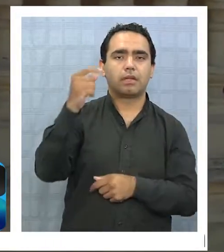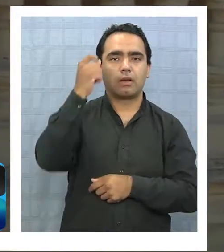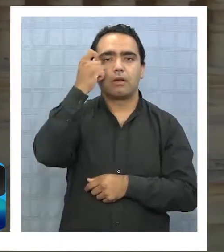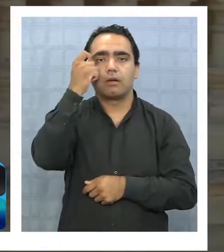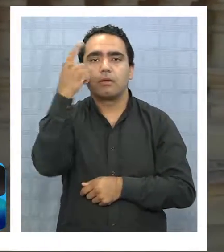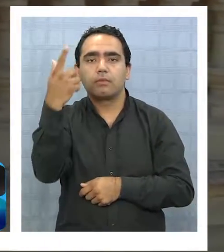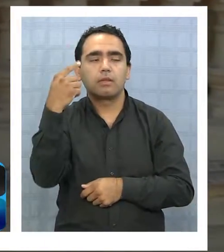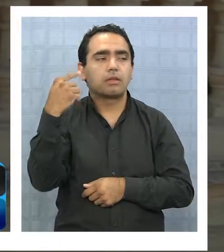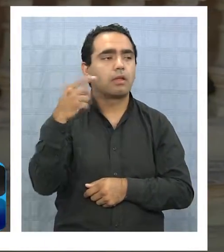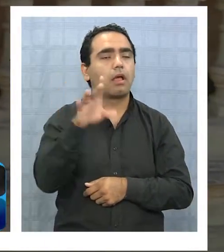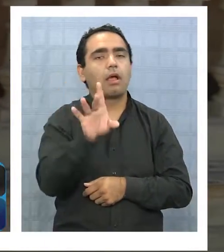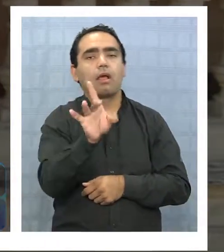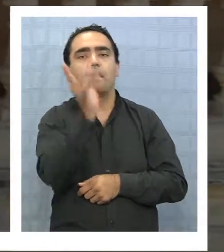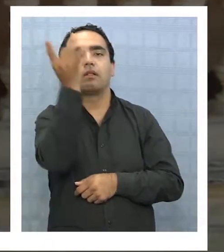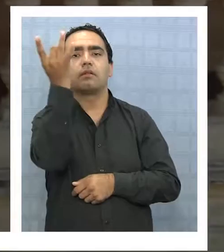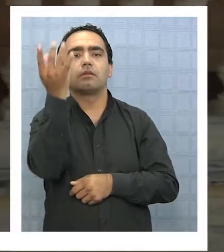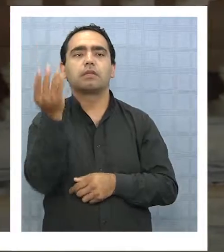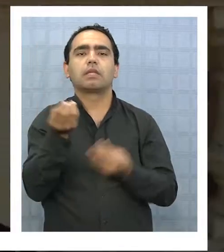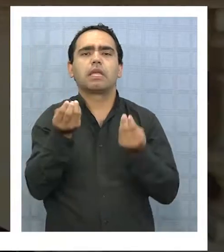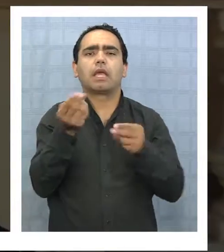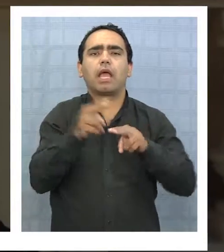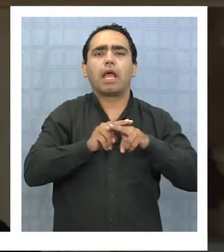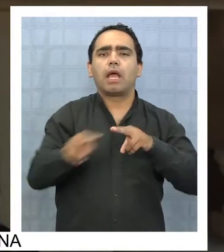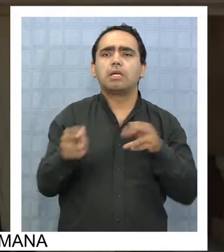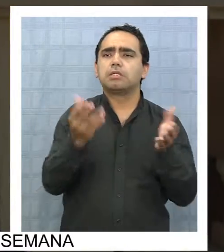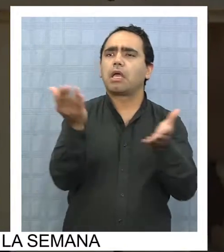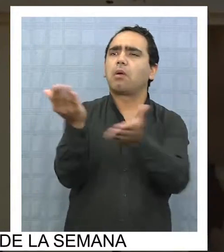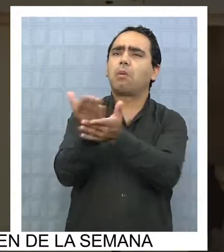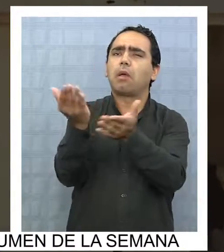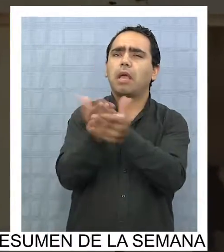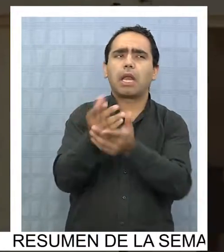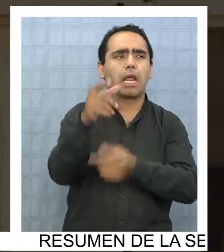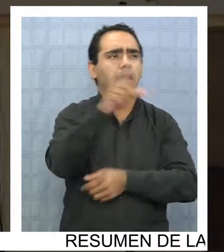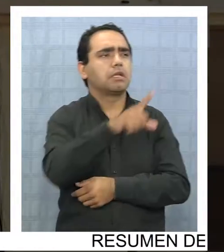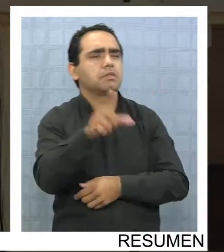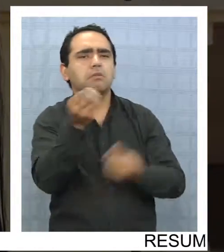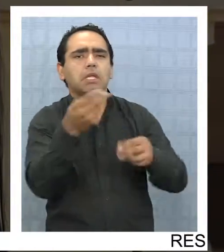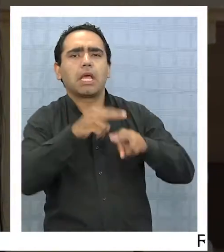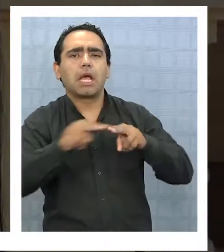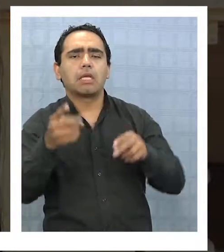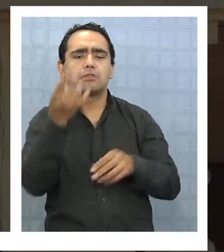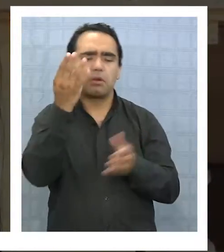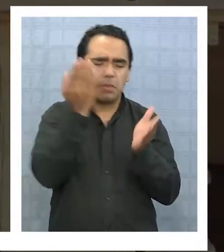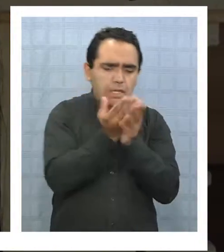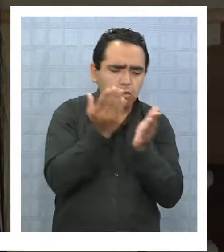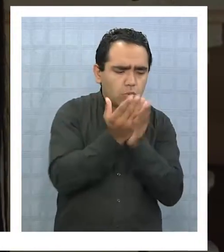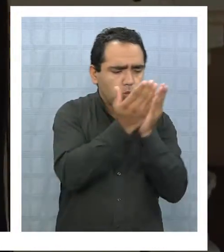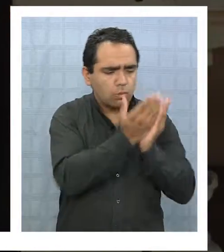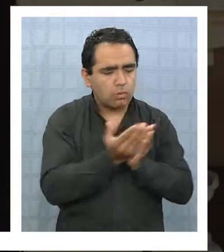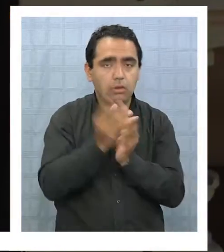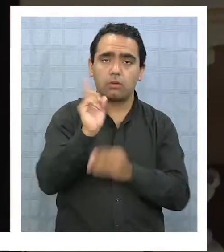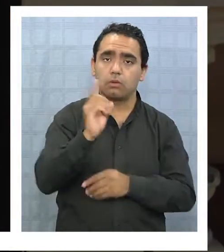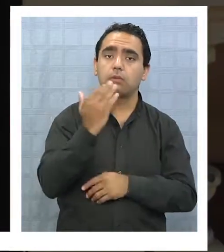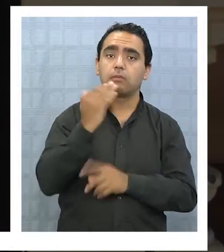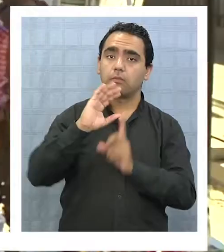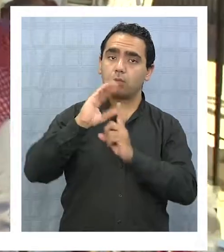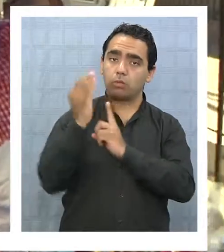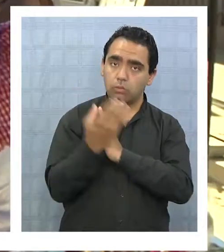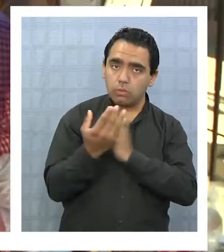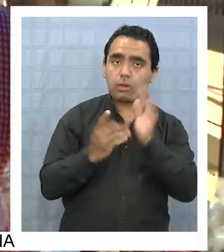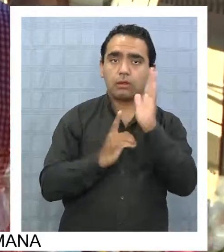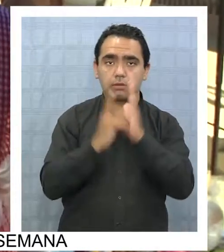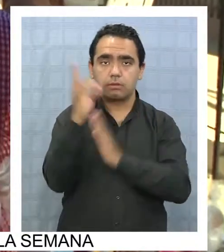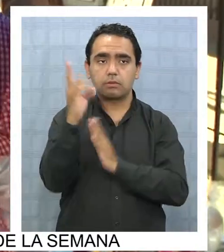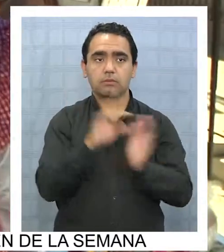lo que se va haciendo en los liceos, que no solamente es sobre los estudios sino que también desarrollar la cultura en cada uno de los niños.